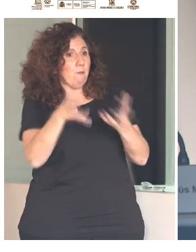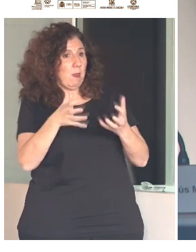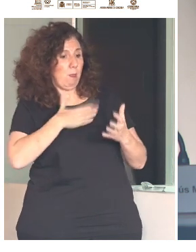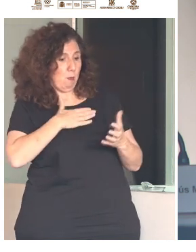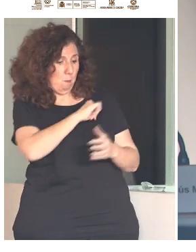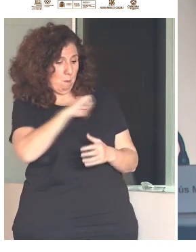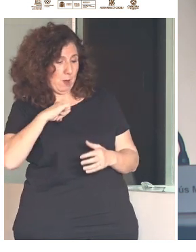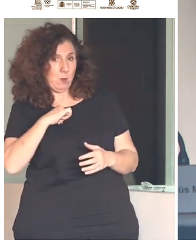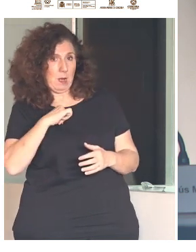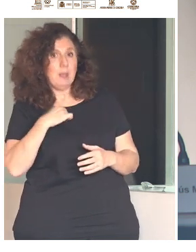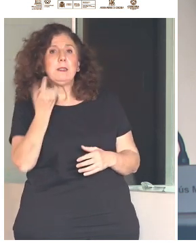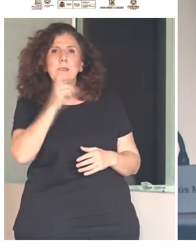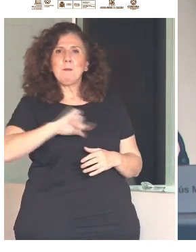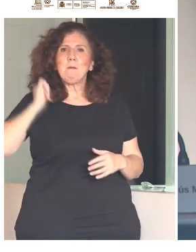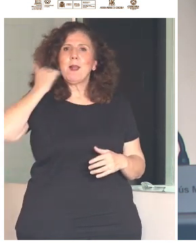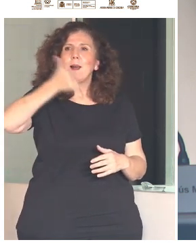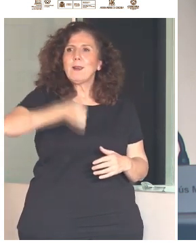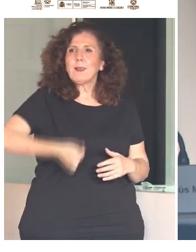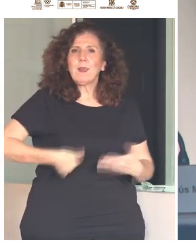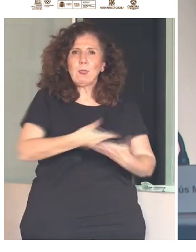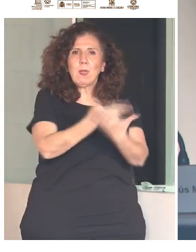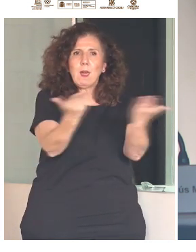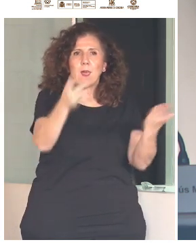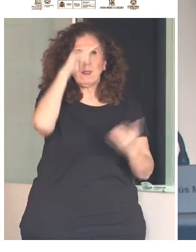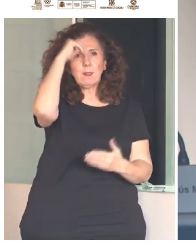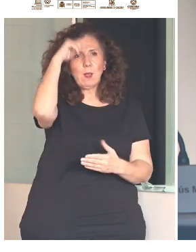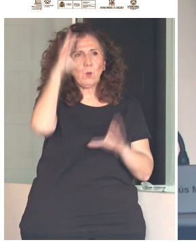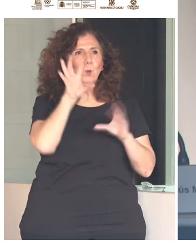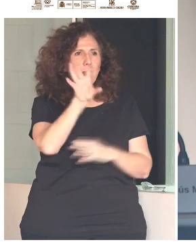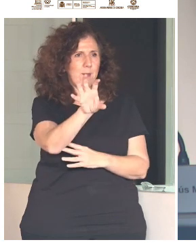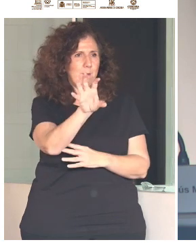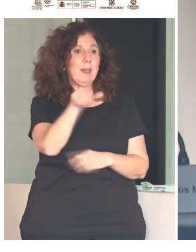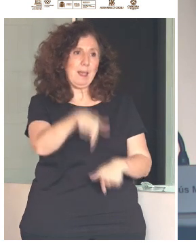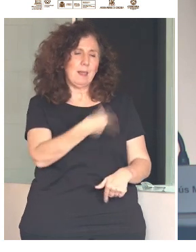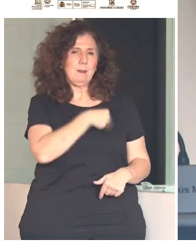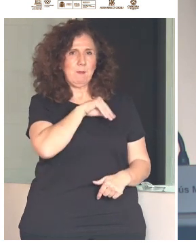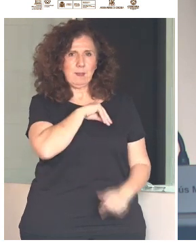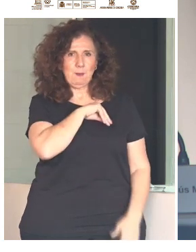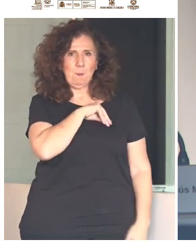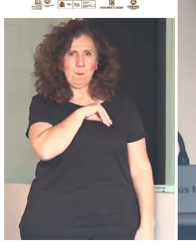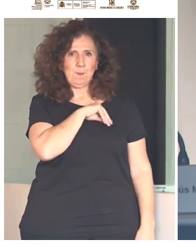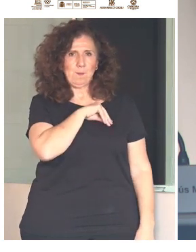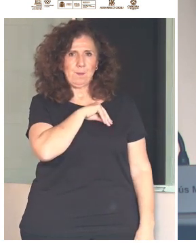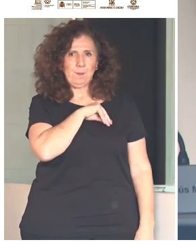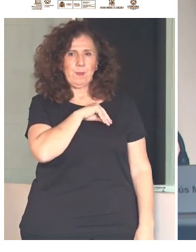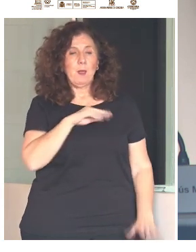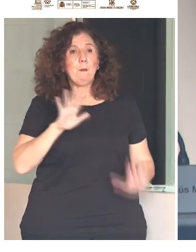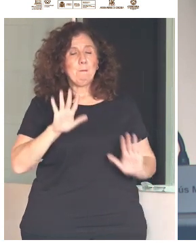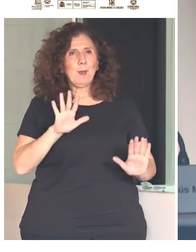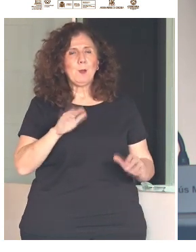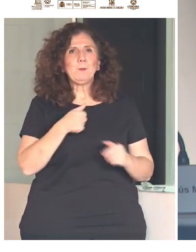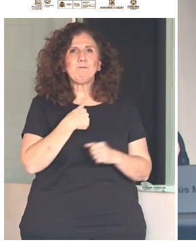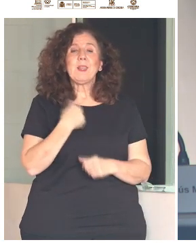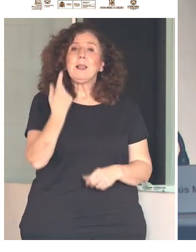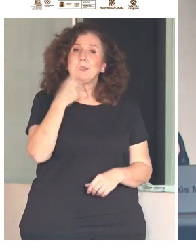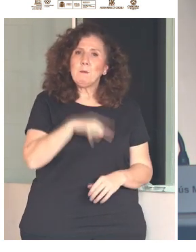sino en el enriquecimiento de la cultura de un país, de España. Pero quiero hacer referencia a